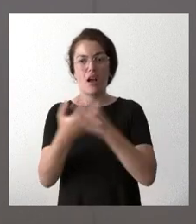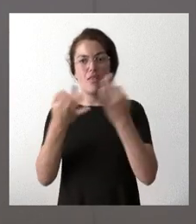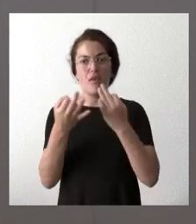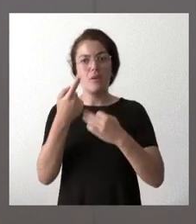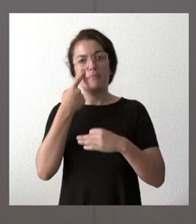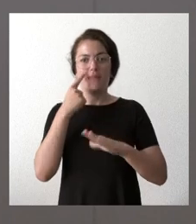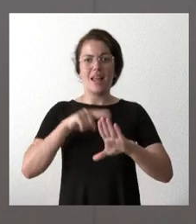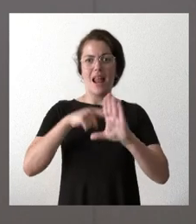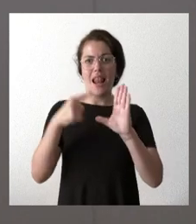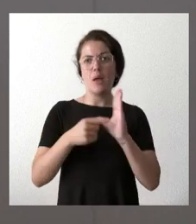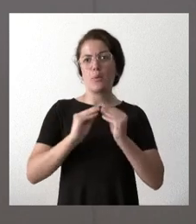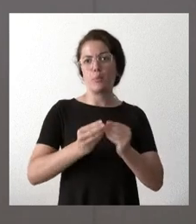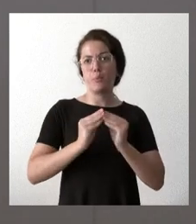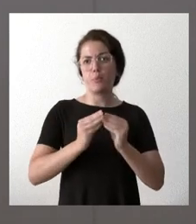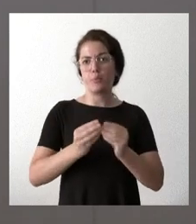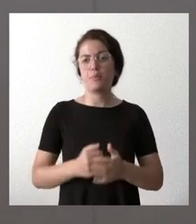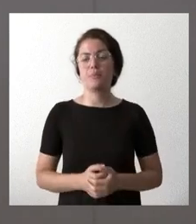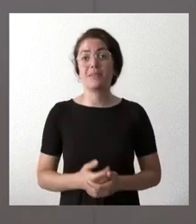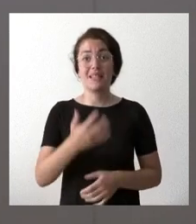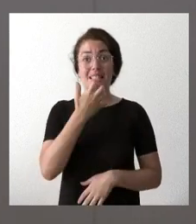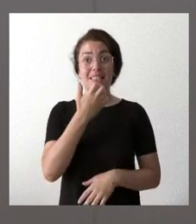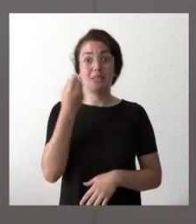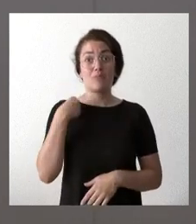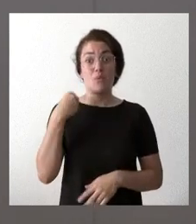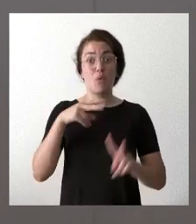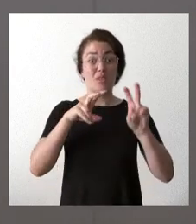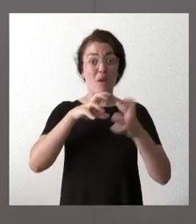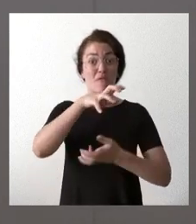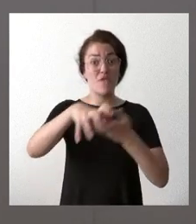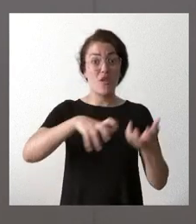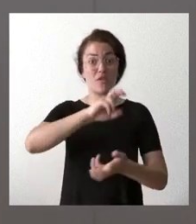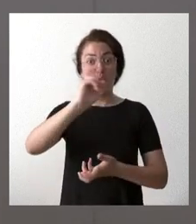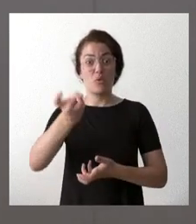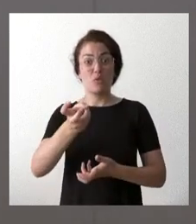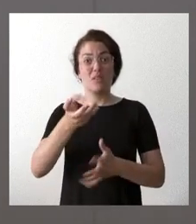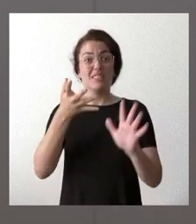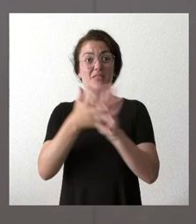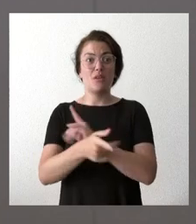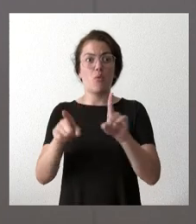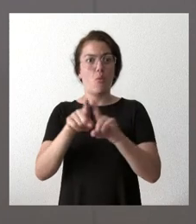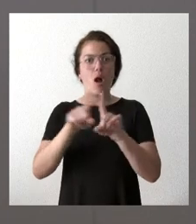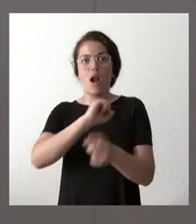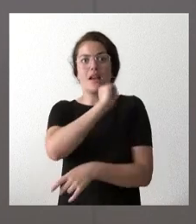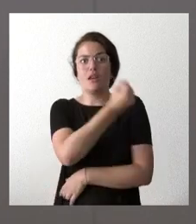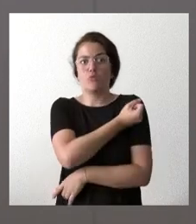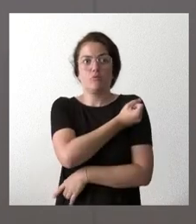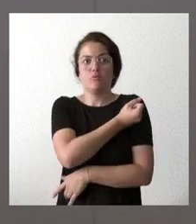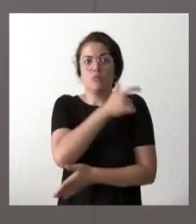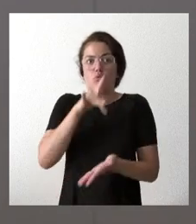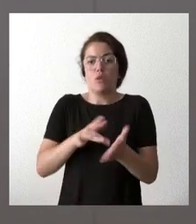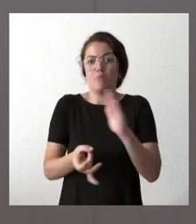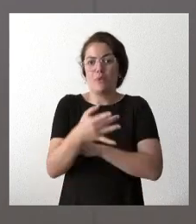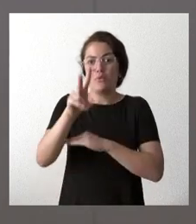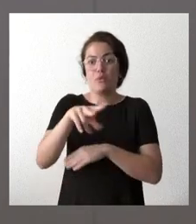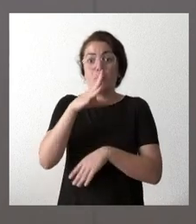si esto hubiera sido extendido a otro tipo de violencia nunca se hubieran claro los registros porque previamente al registro no existía el